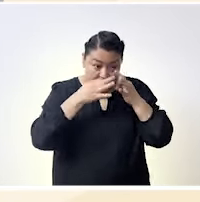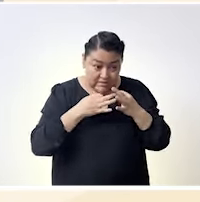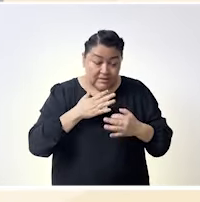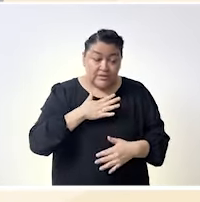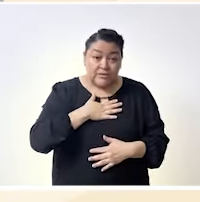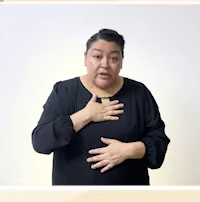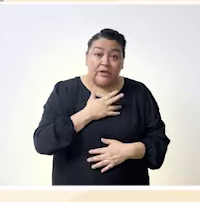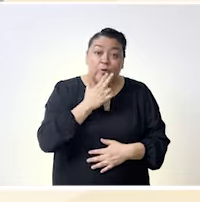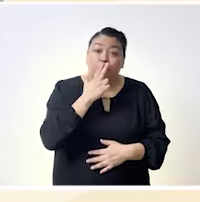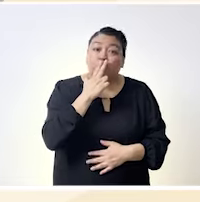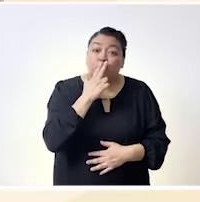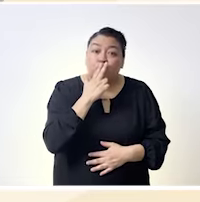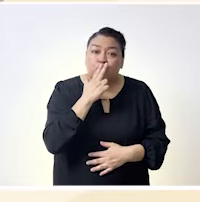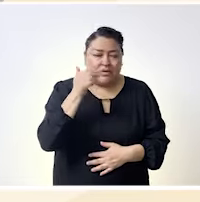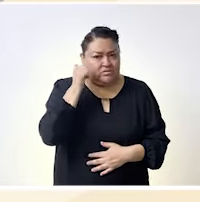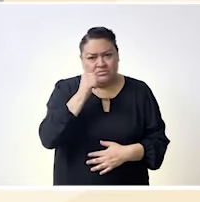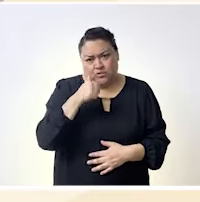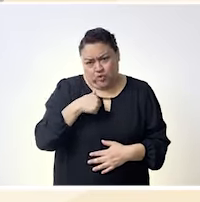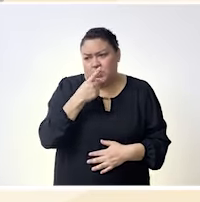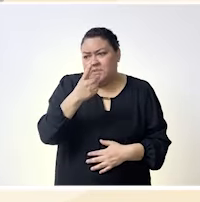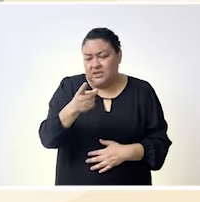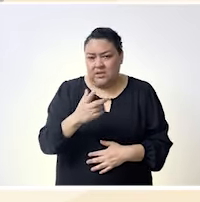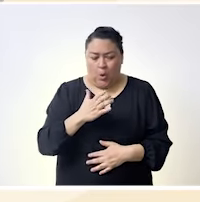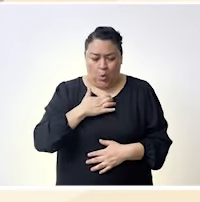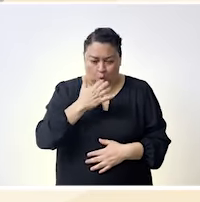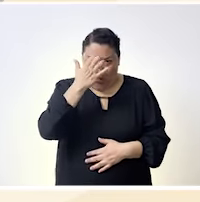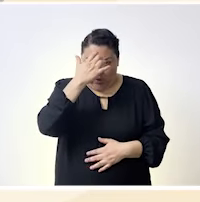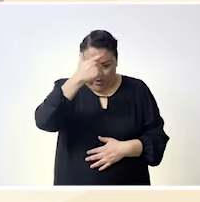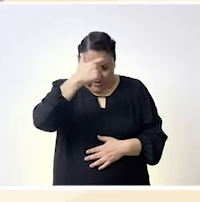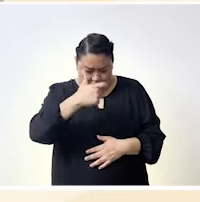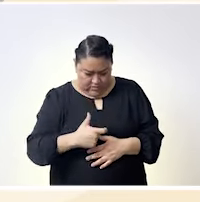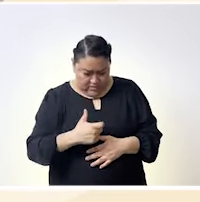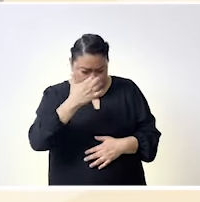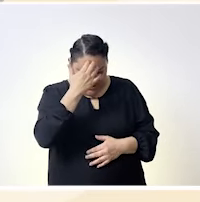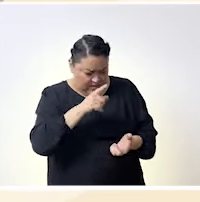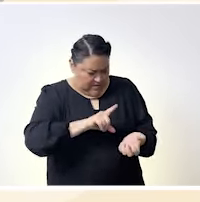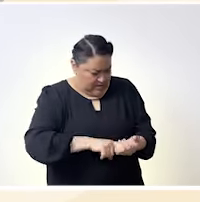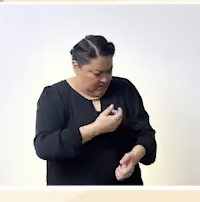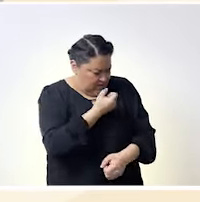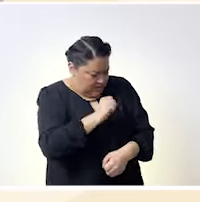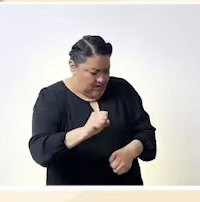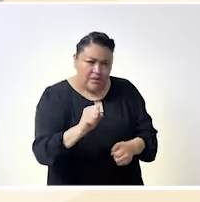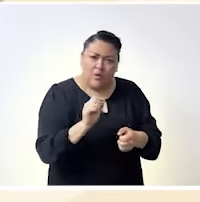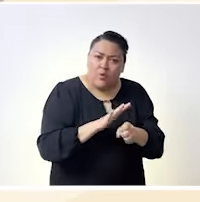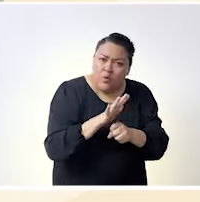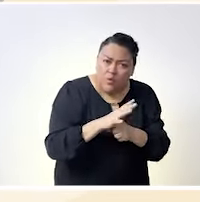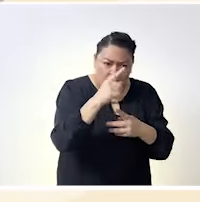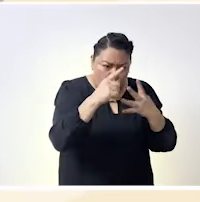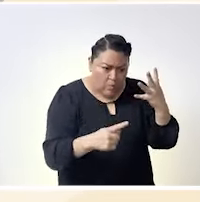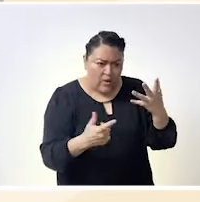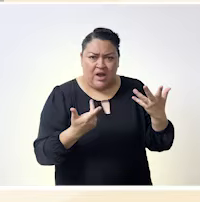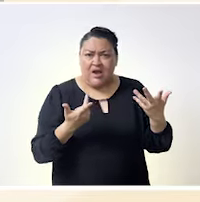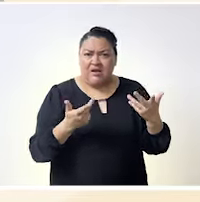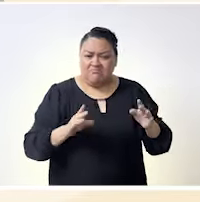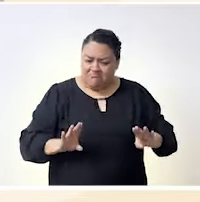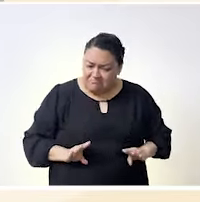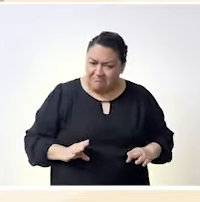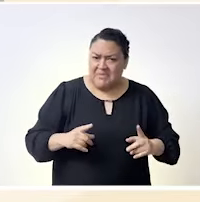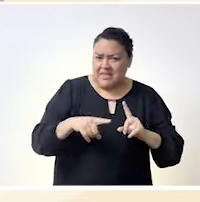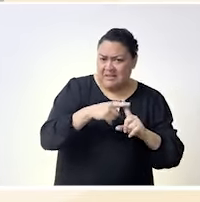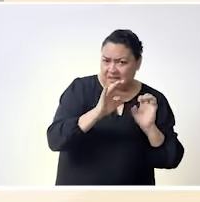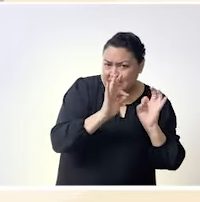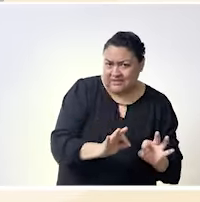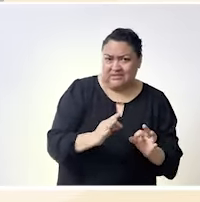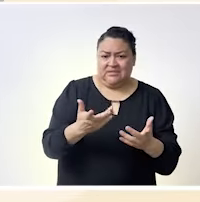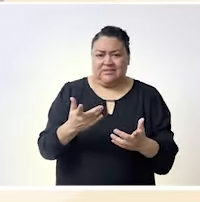yo siempre he dicho tienes que saber cuáles son tus capacidades habilidades o sea qué es lo que tienes cuál es tu